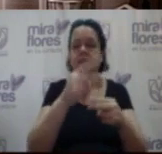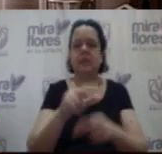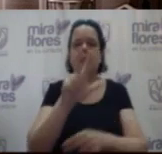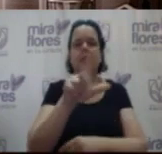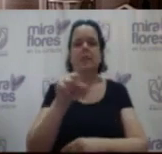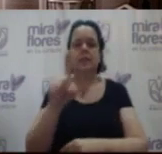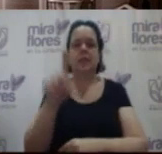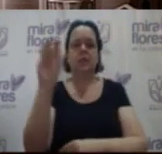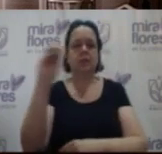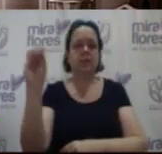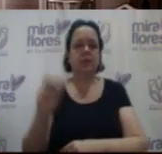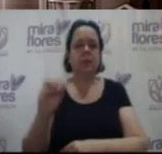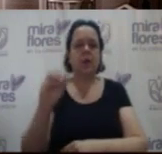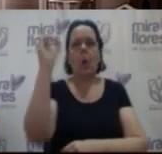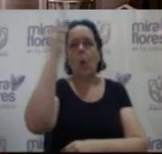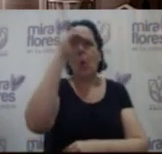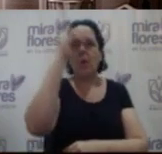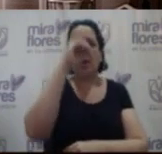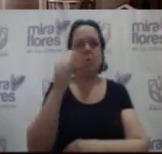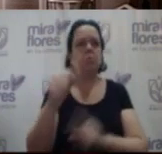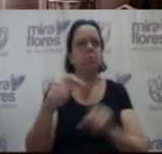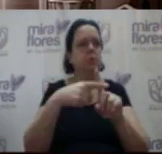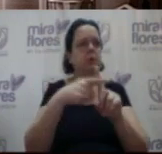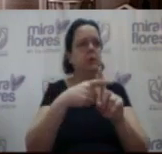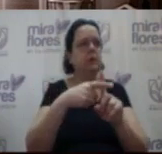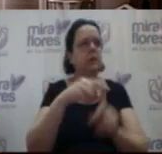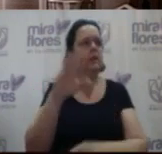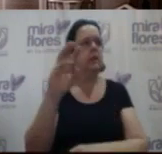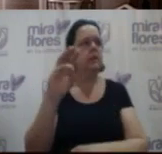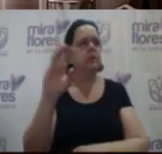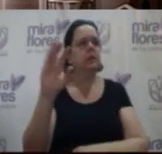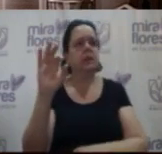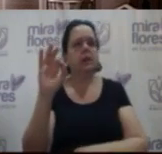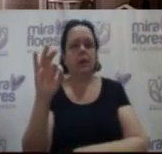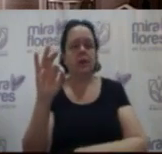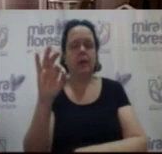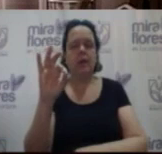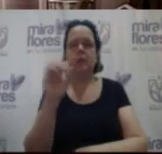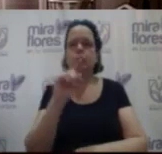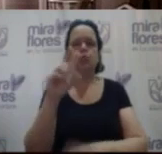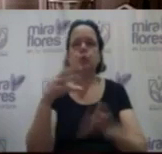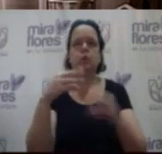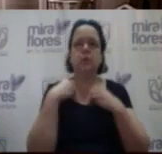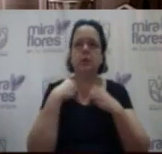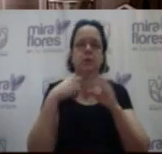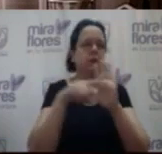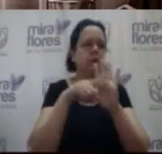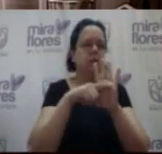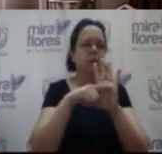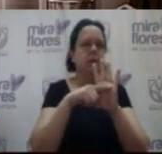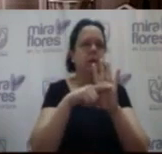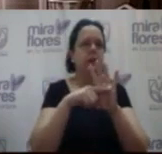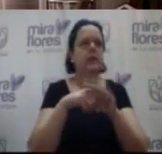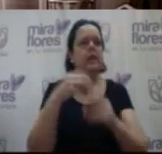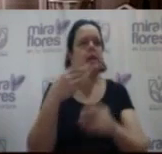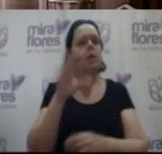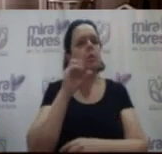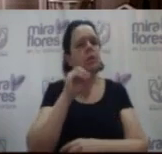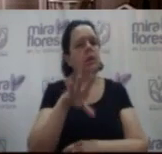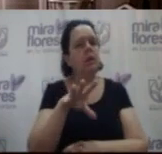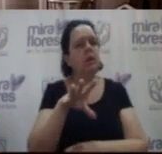de las opiniones eran favorables y el 69% eran desfavorables. Y, como repito,